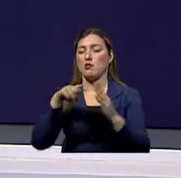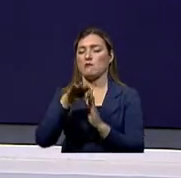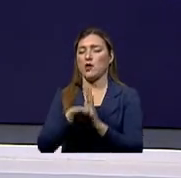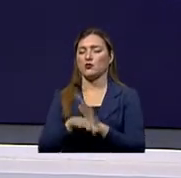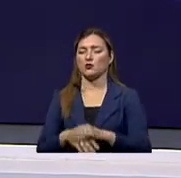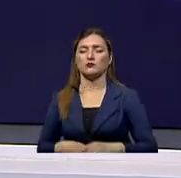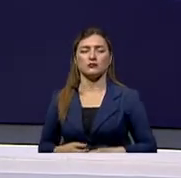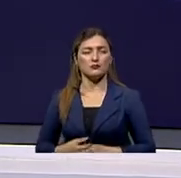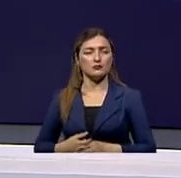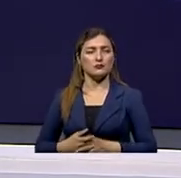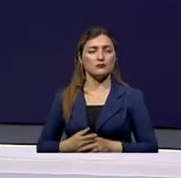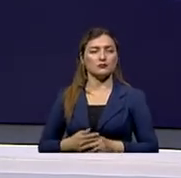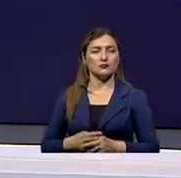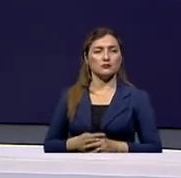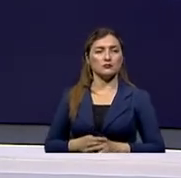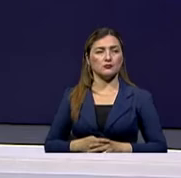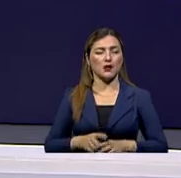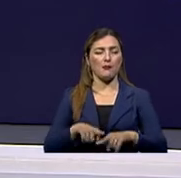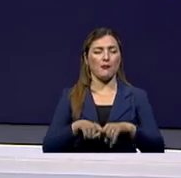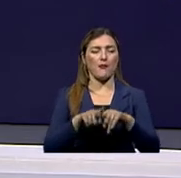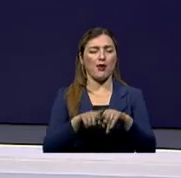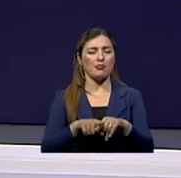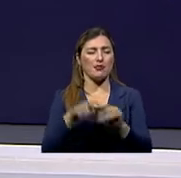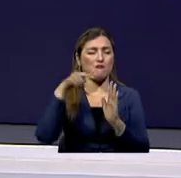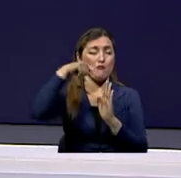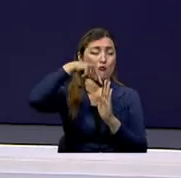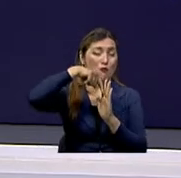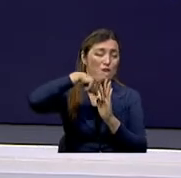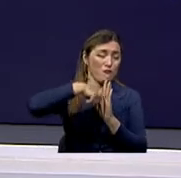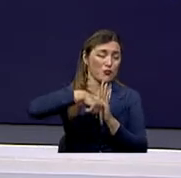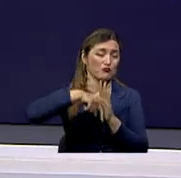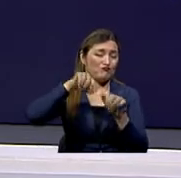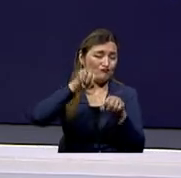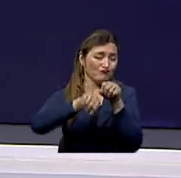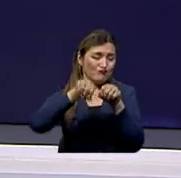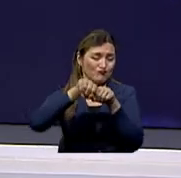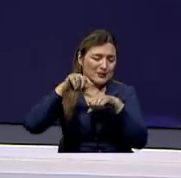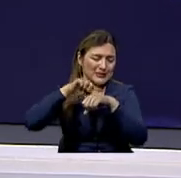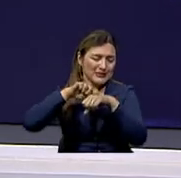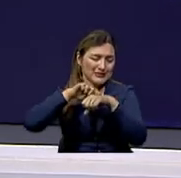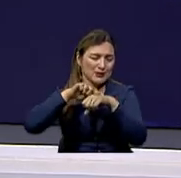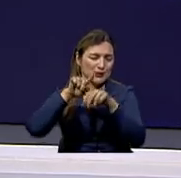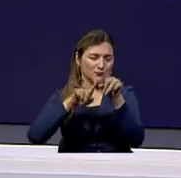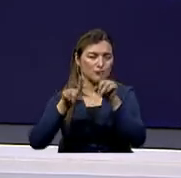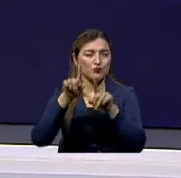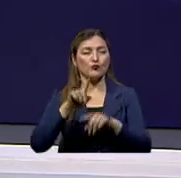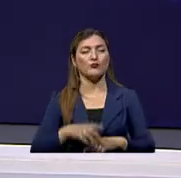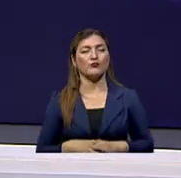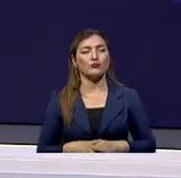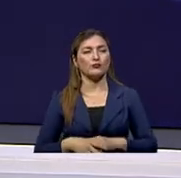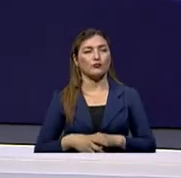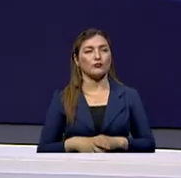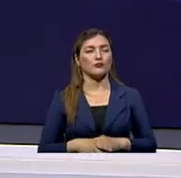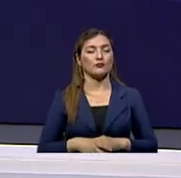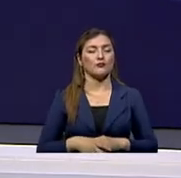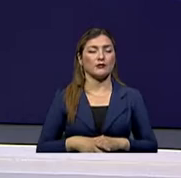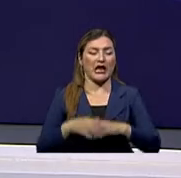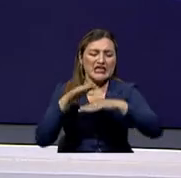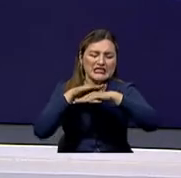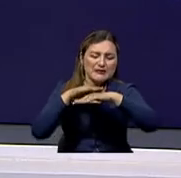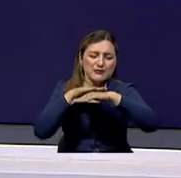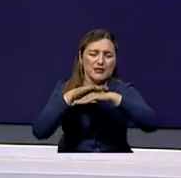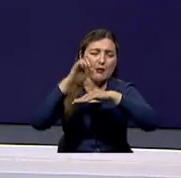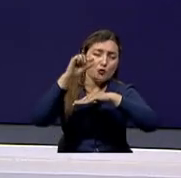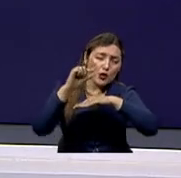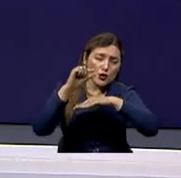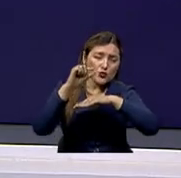expectativa de vida, pero todo dependerá de la profundidad en la cual ese melanoma fue diagnosticado. Es decir, si es que es superficial, es